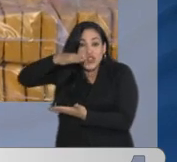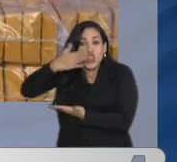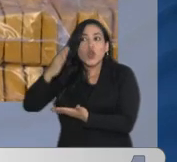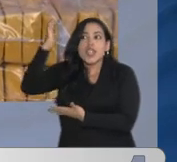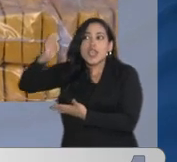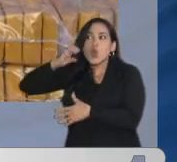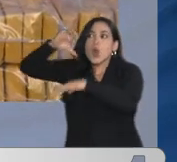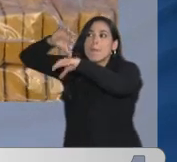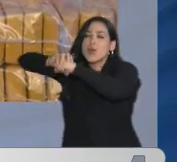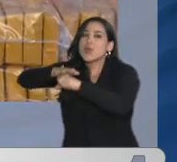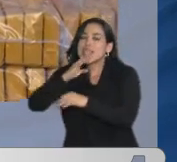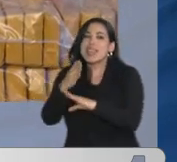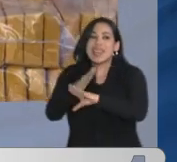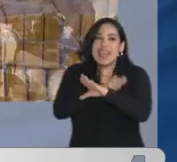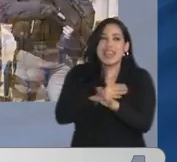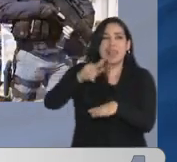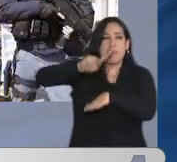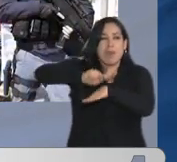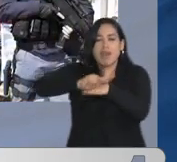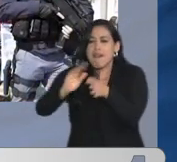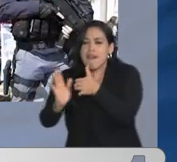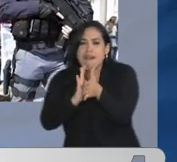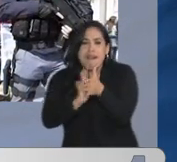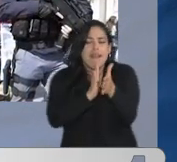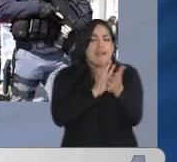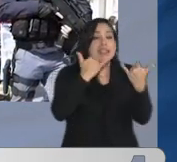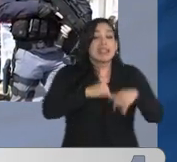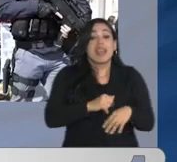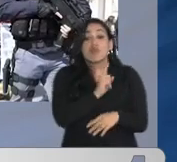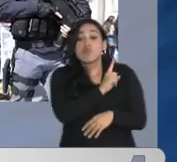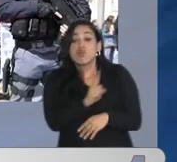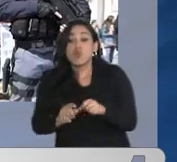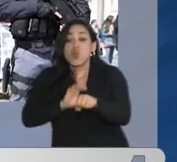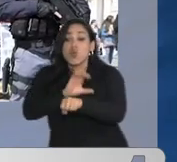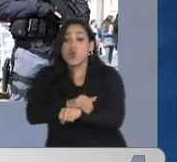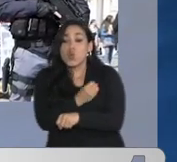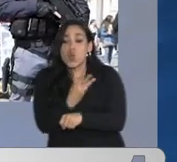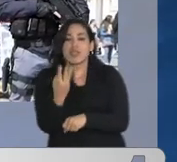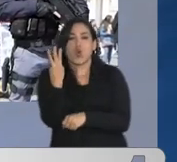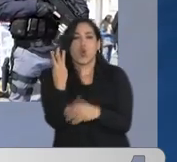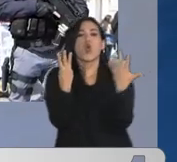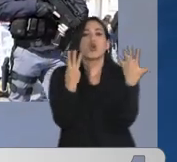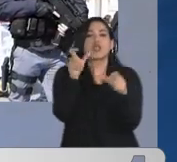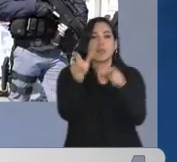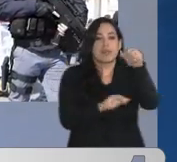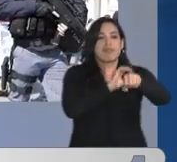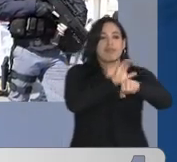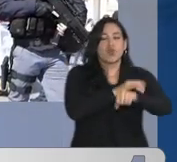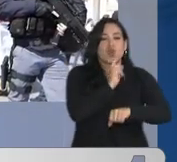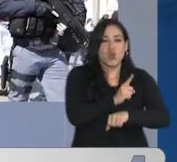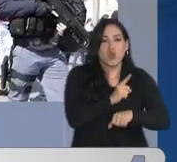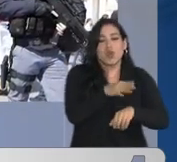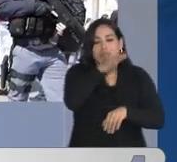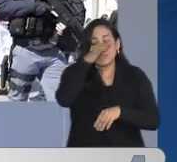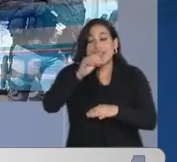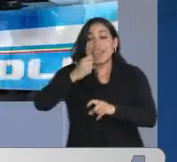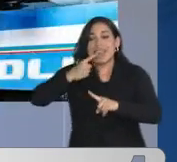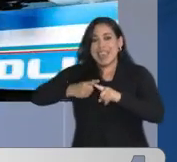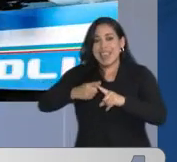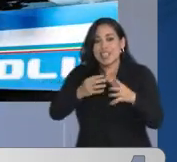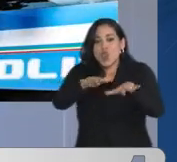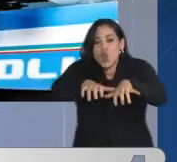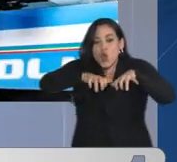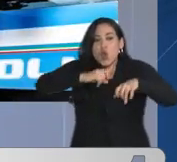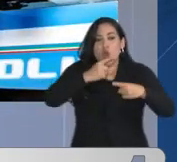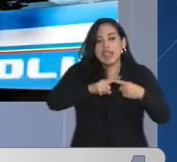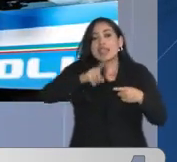en Europa, de acuerdo con los portales de Paraguay, y que ha dejado como resultado ocho detenidos en ese país, entre ellos un exdiputado,